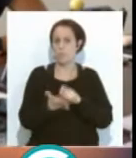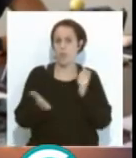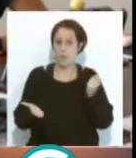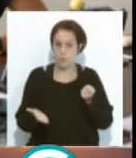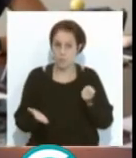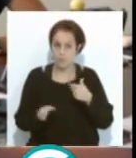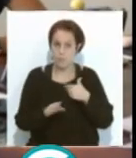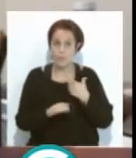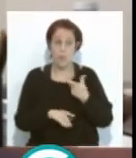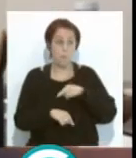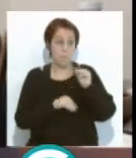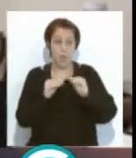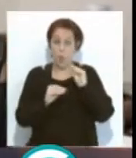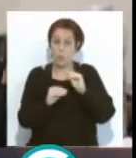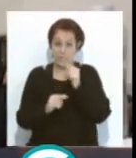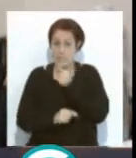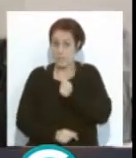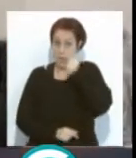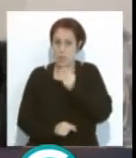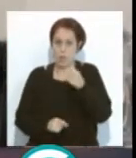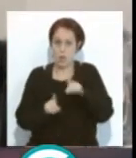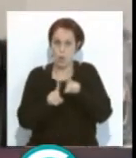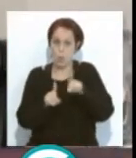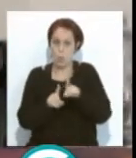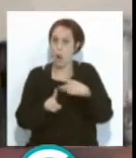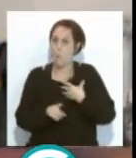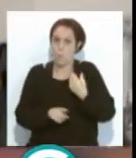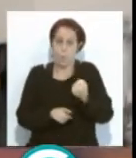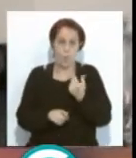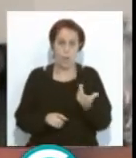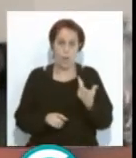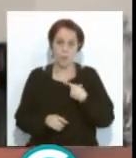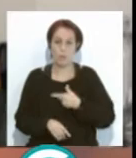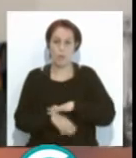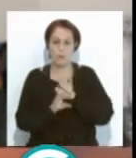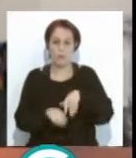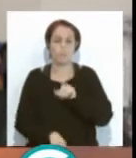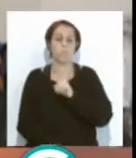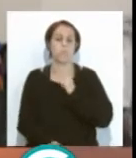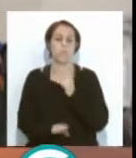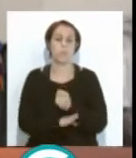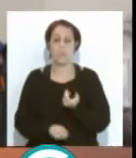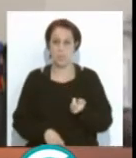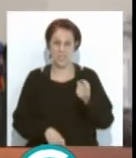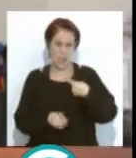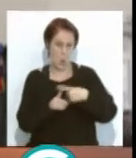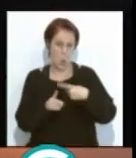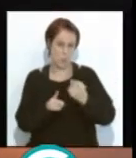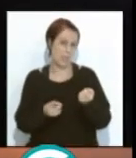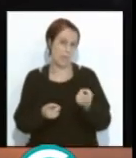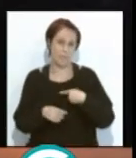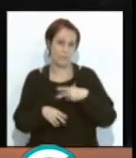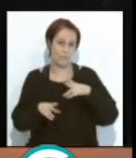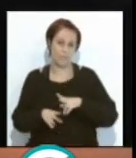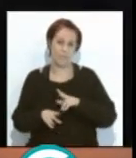incluso de consultarlo. sea, como una muestra de poder, de esto va a salir y salió. No sé, yo creo que esas cosas deberían terminarse